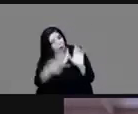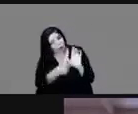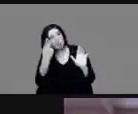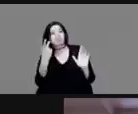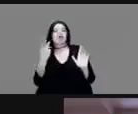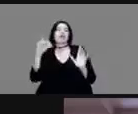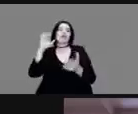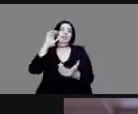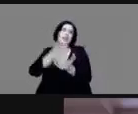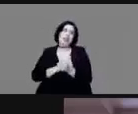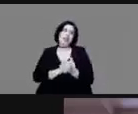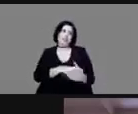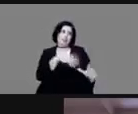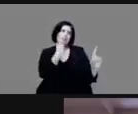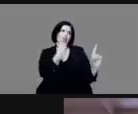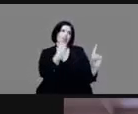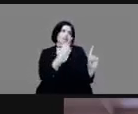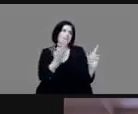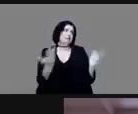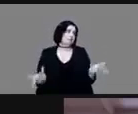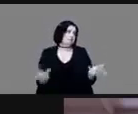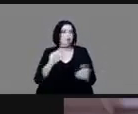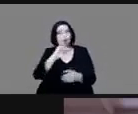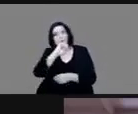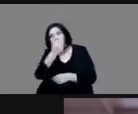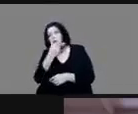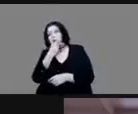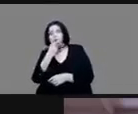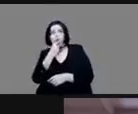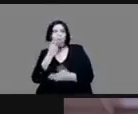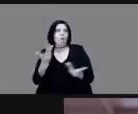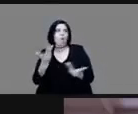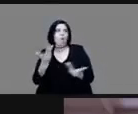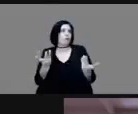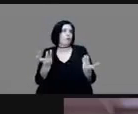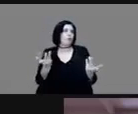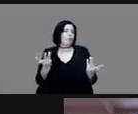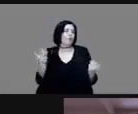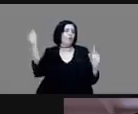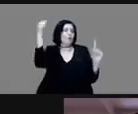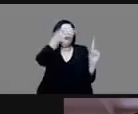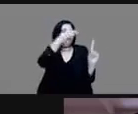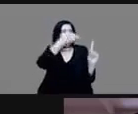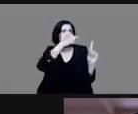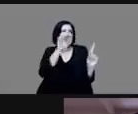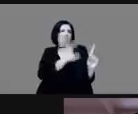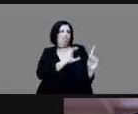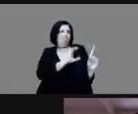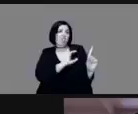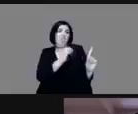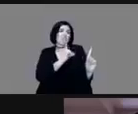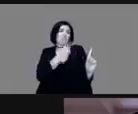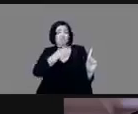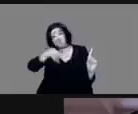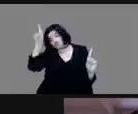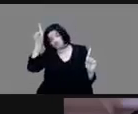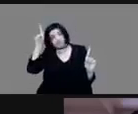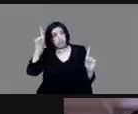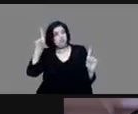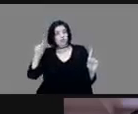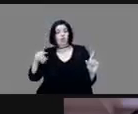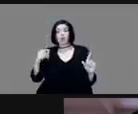señor y entonces este ya no la querían a ella la mandan con unos